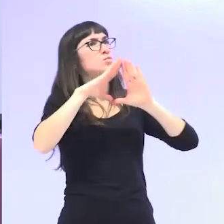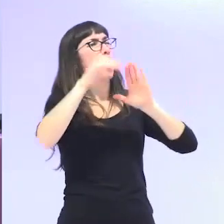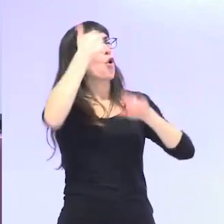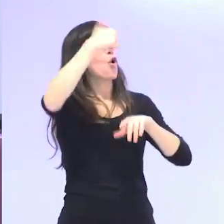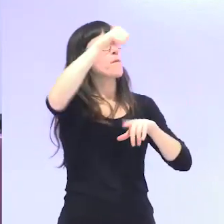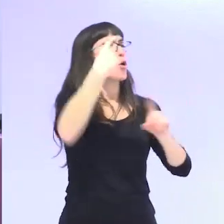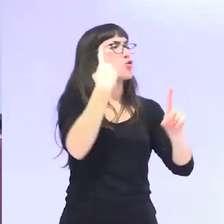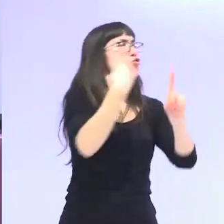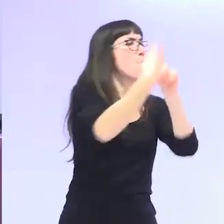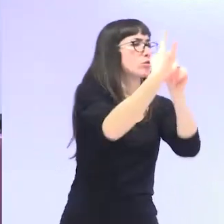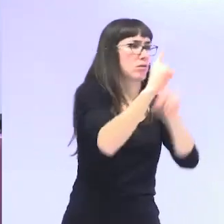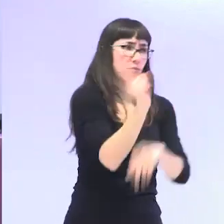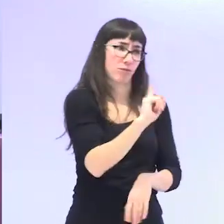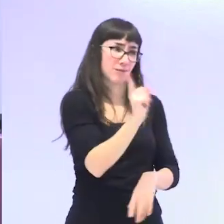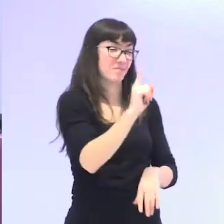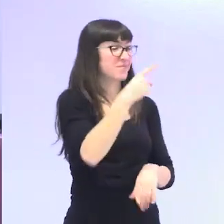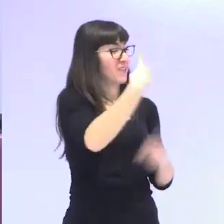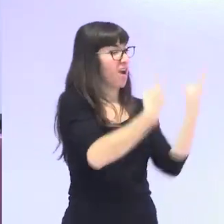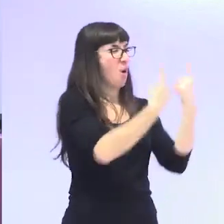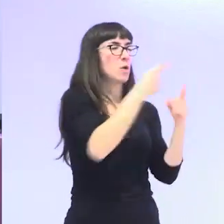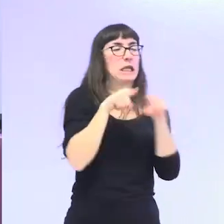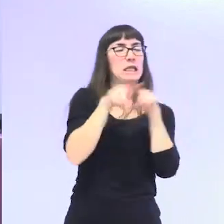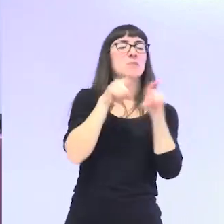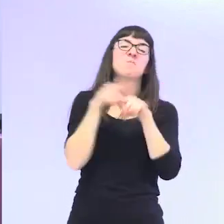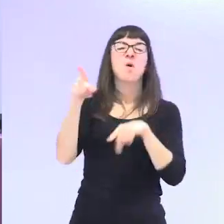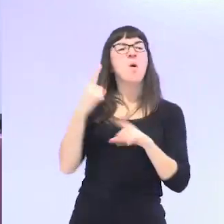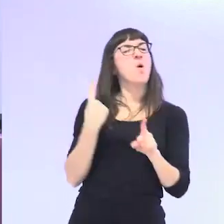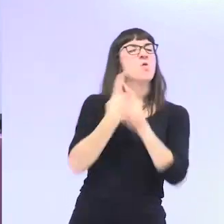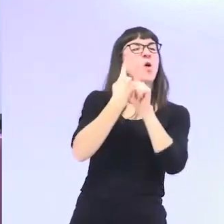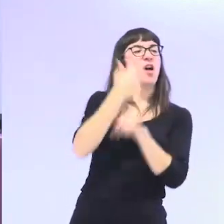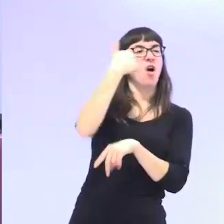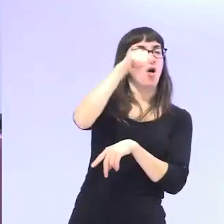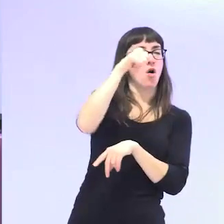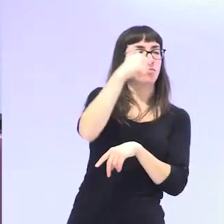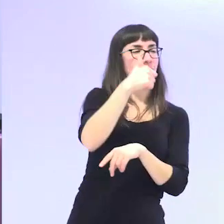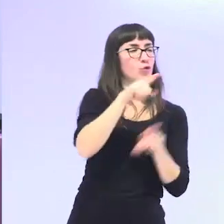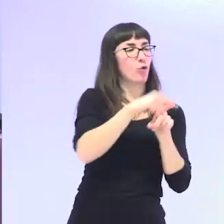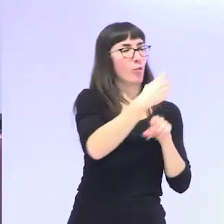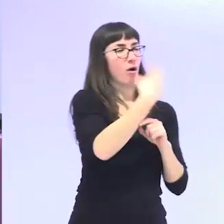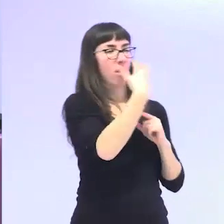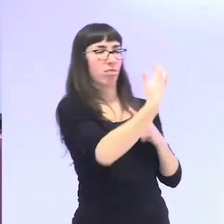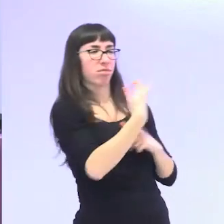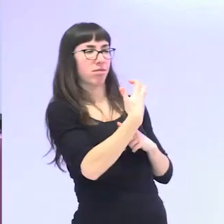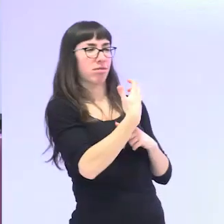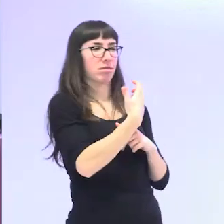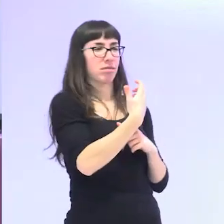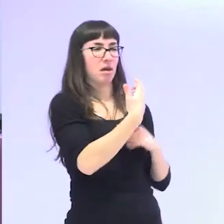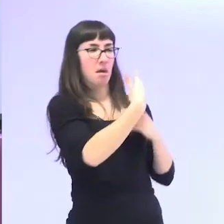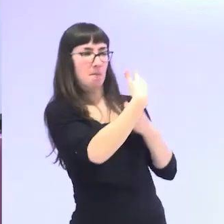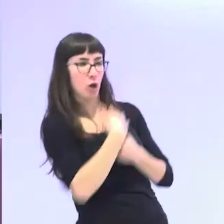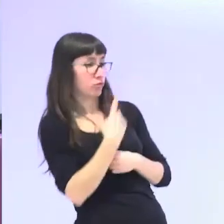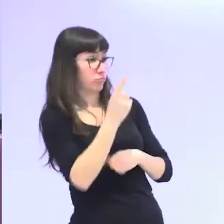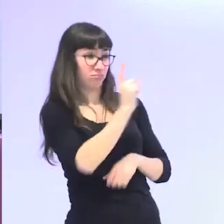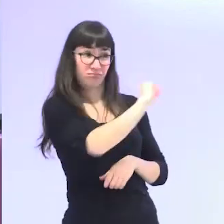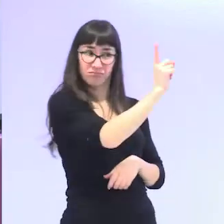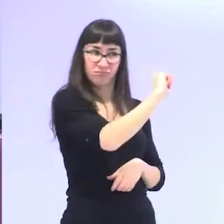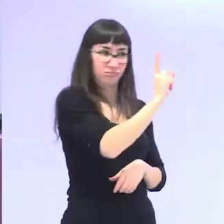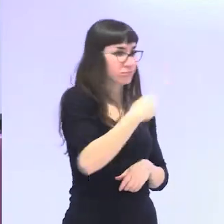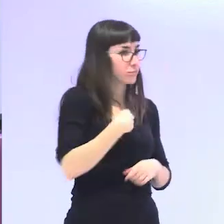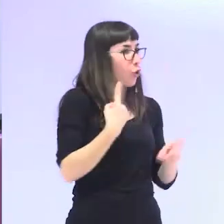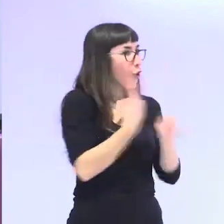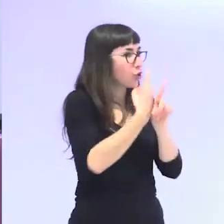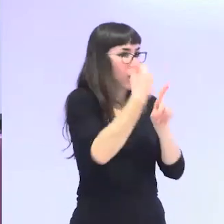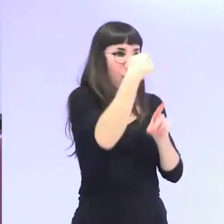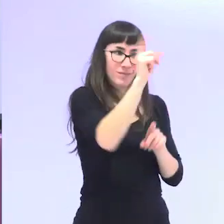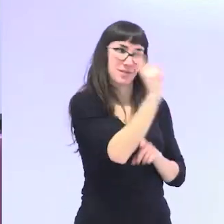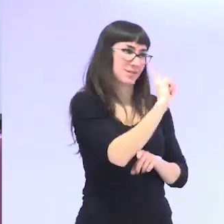nos quieren contar los que van en contra del feminismo. sea que también es inevitable es imprescindible y necesario tener una mirada feminista